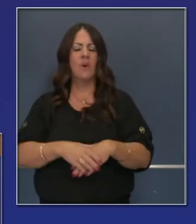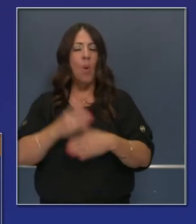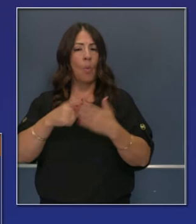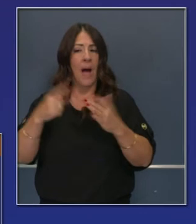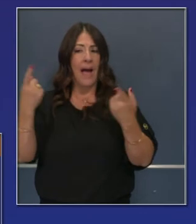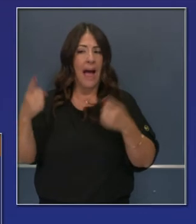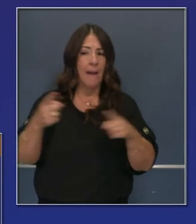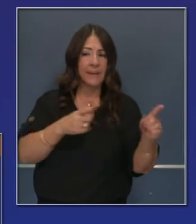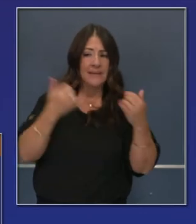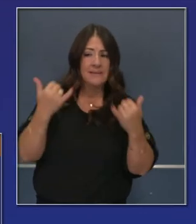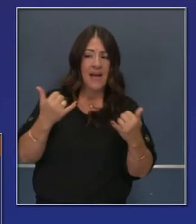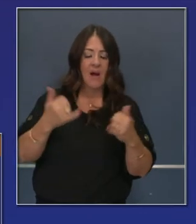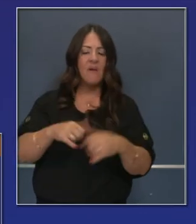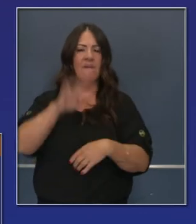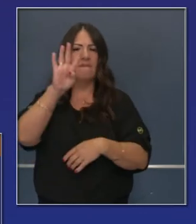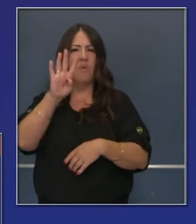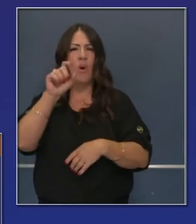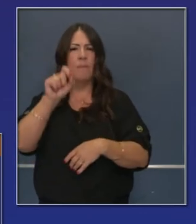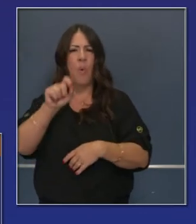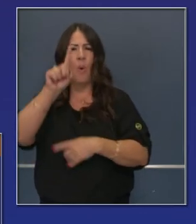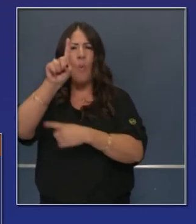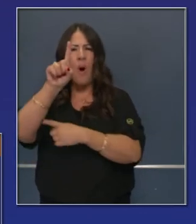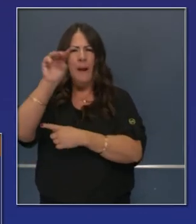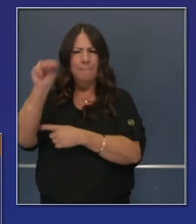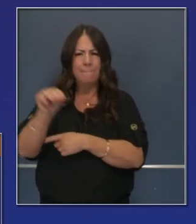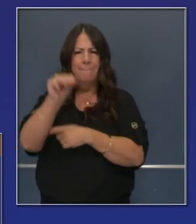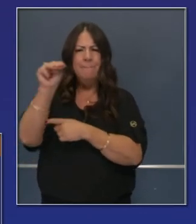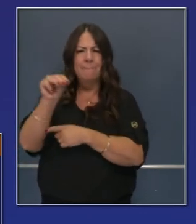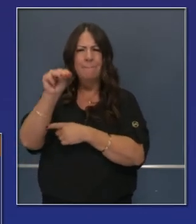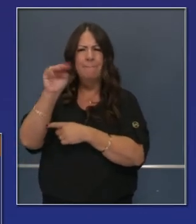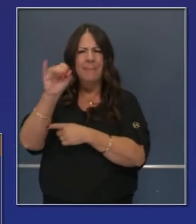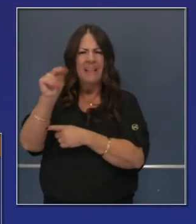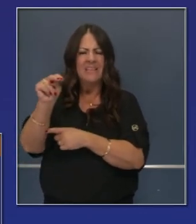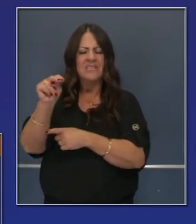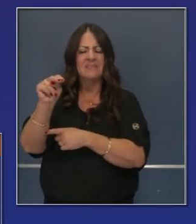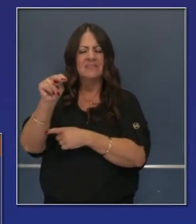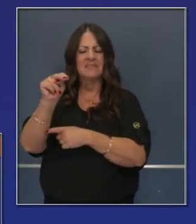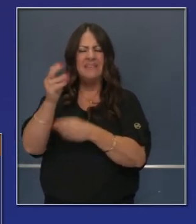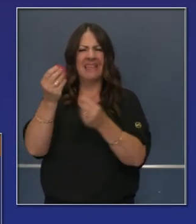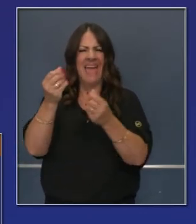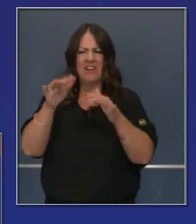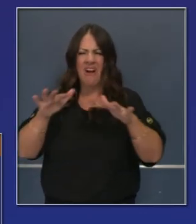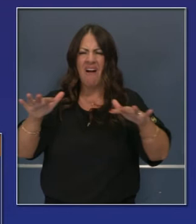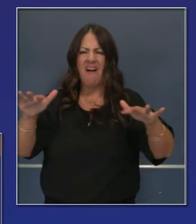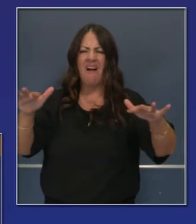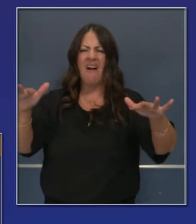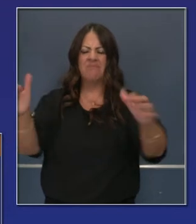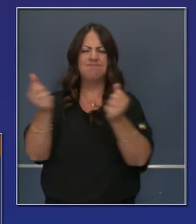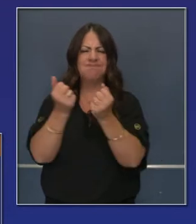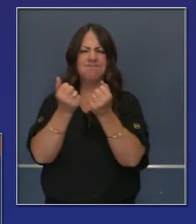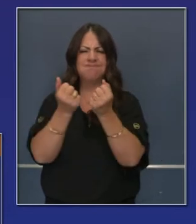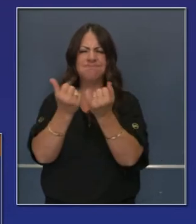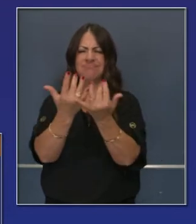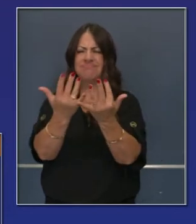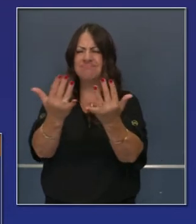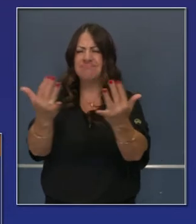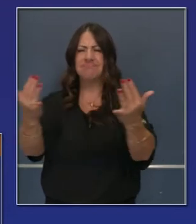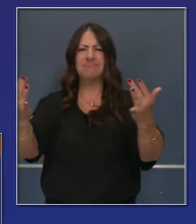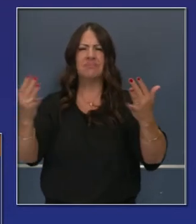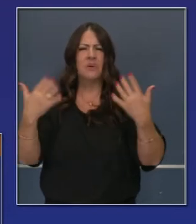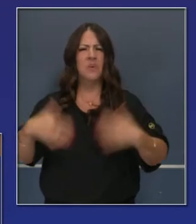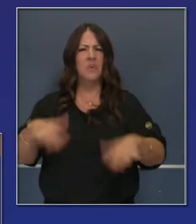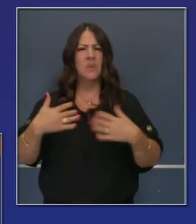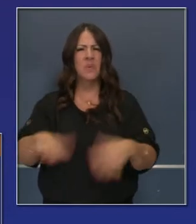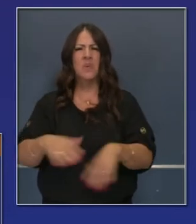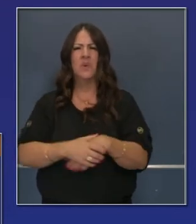históricos a través del estado. 4.1 millones de acres que han quemado, que se han quemado hasta